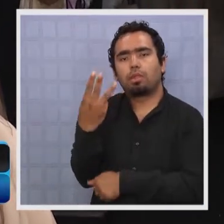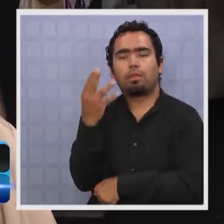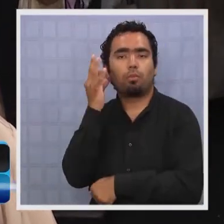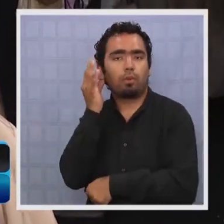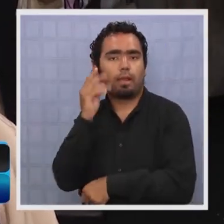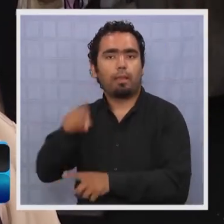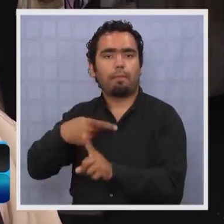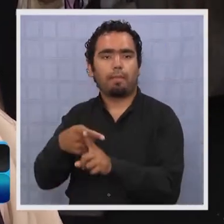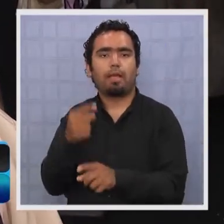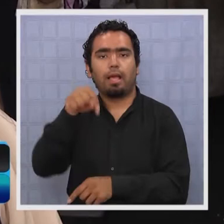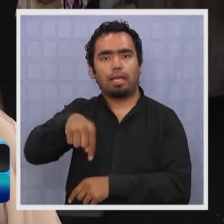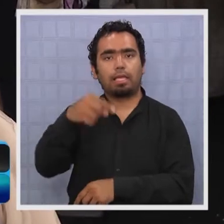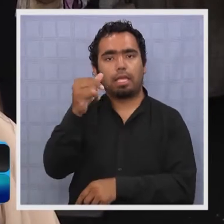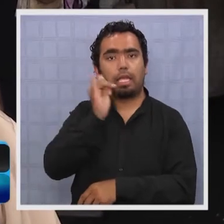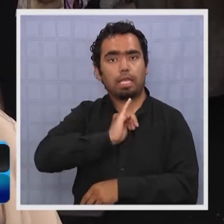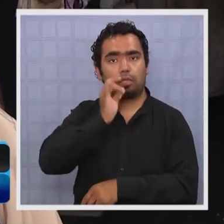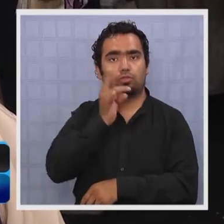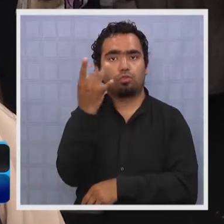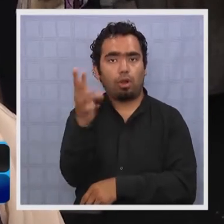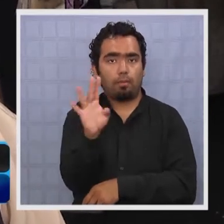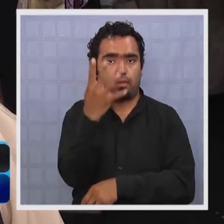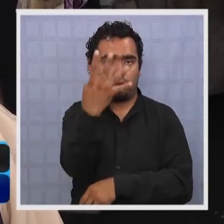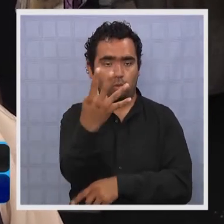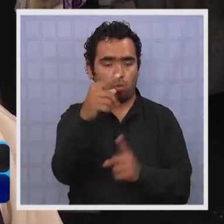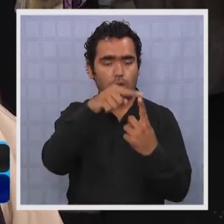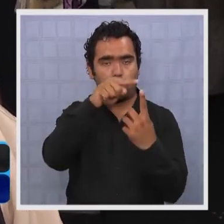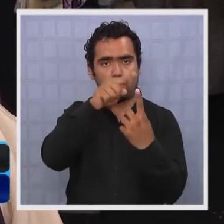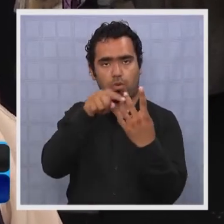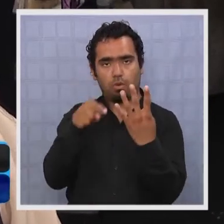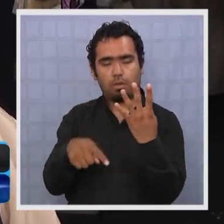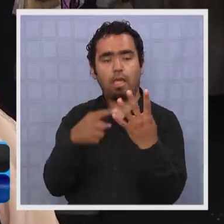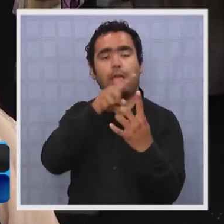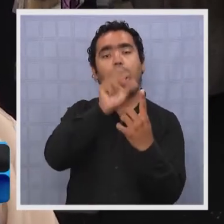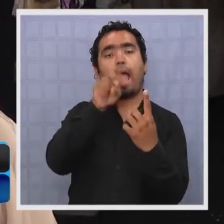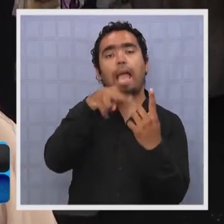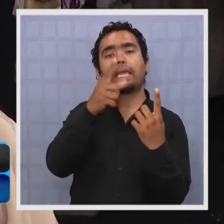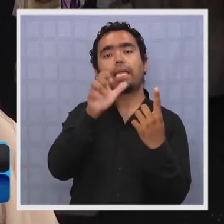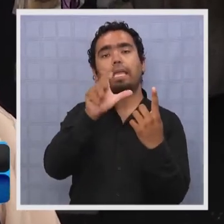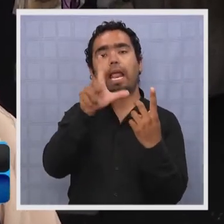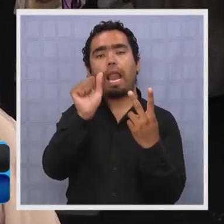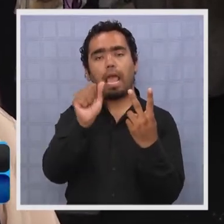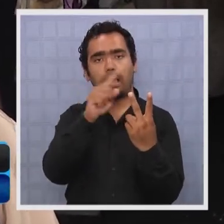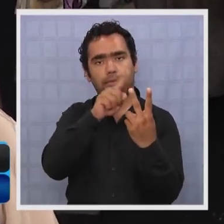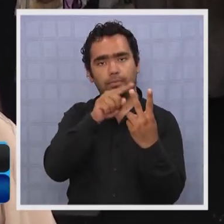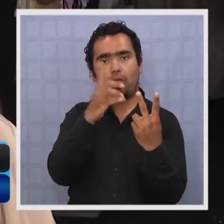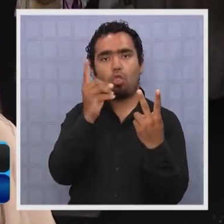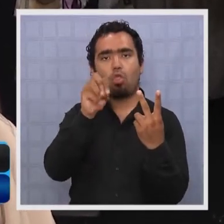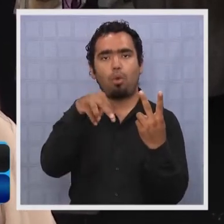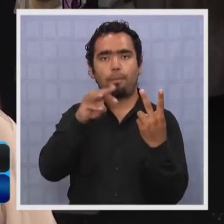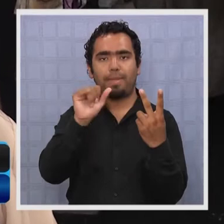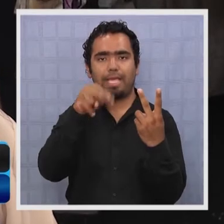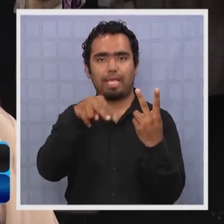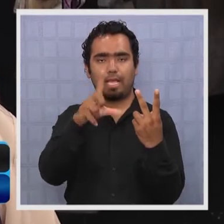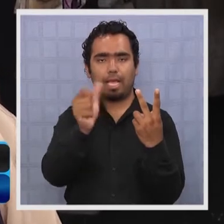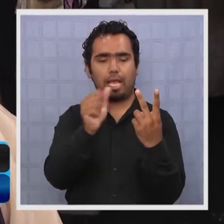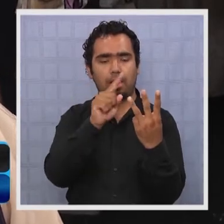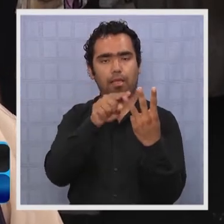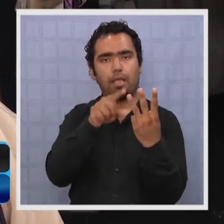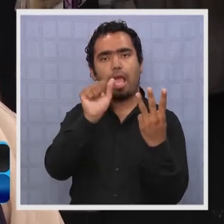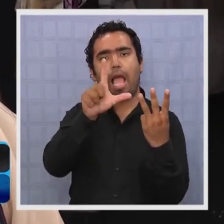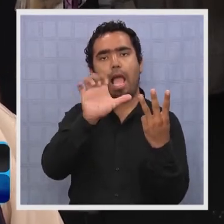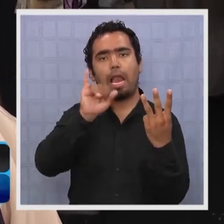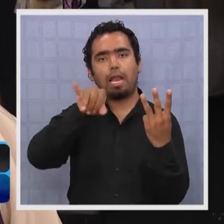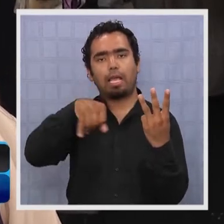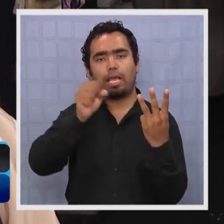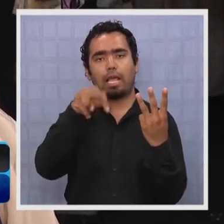En Iquique habían solamente cuatro florerías, la de la señora Ángela que era mi madre, la señora Dominga, la